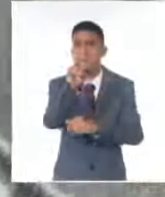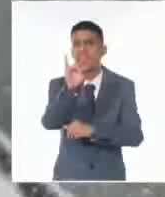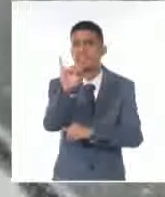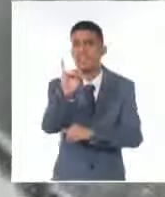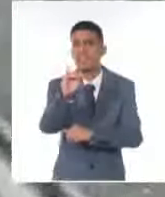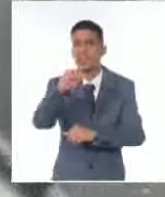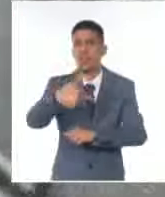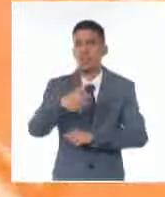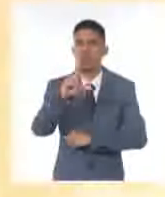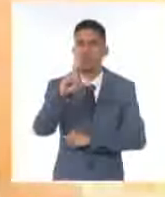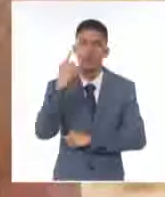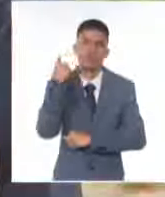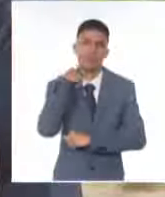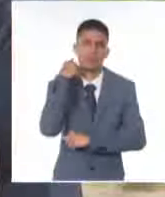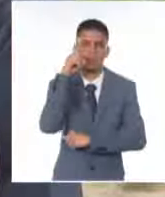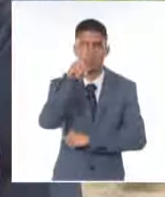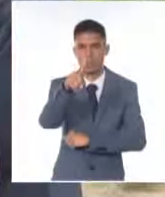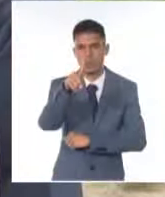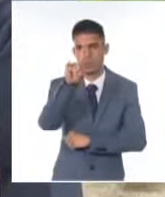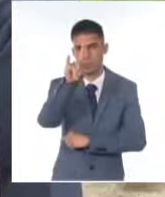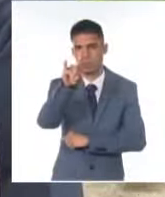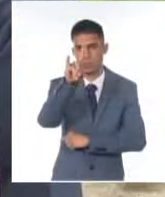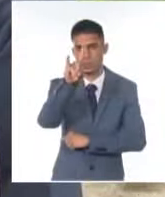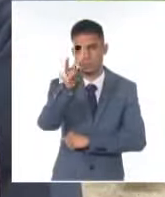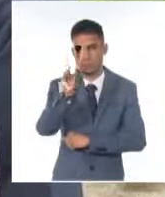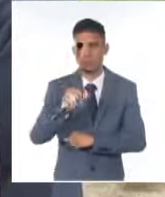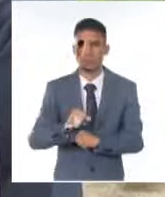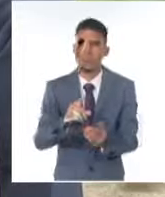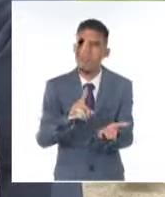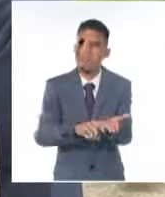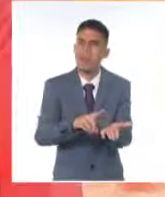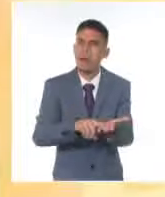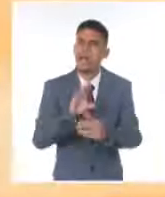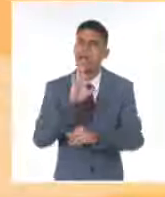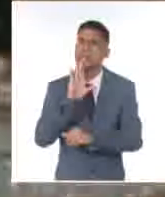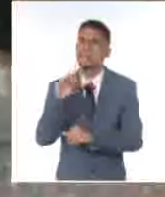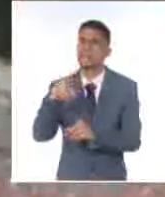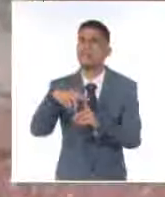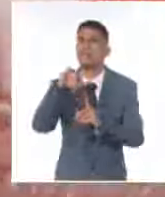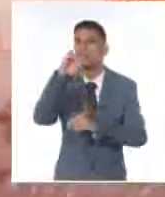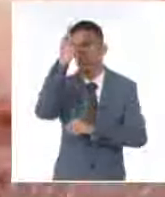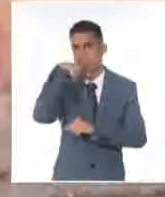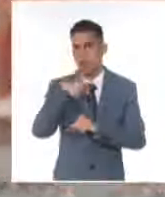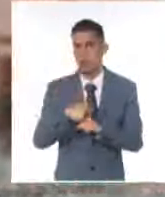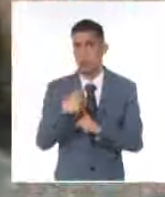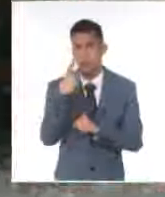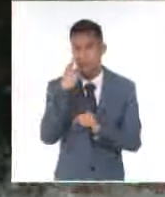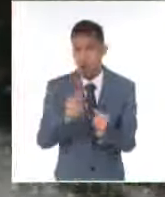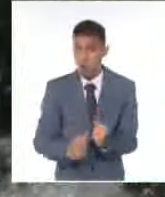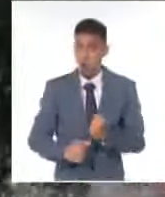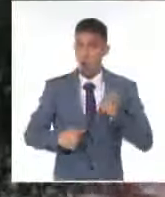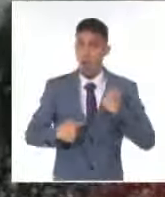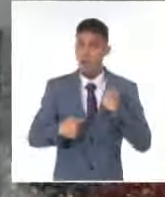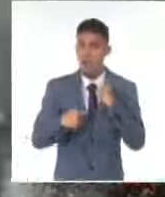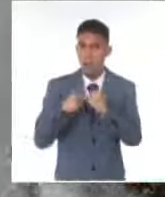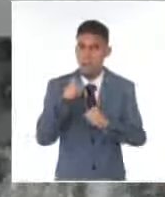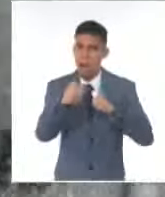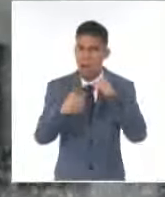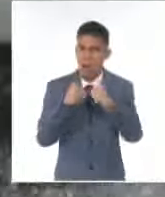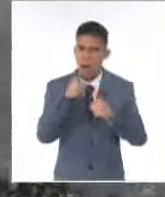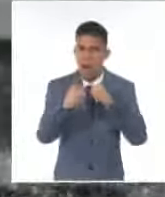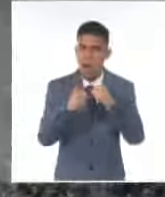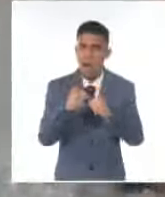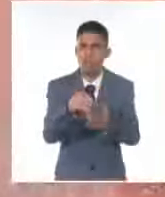1953, yo oigo que mi padre le decía a mis días que los guardias se han fajado en Santiago de Cuba.